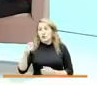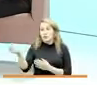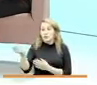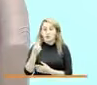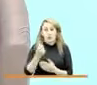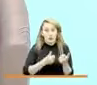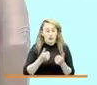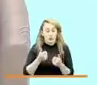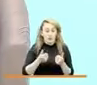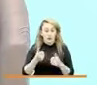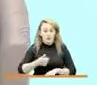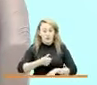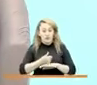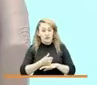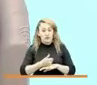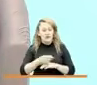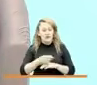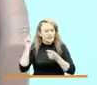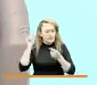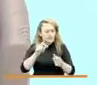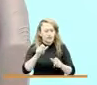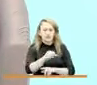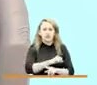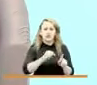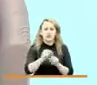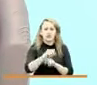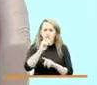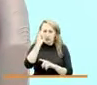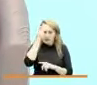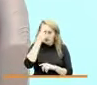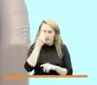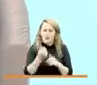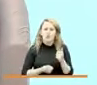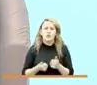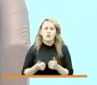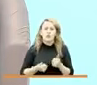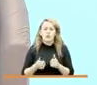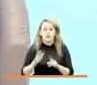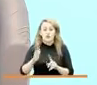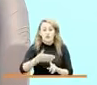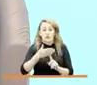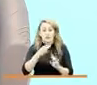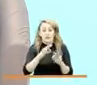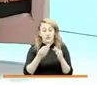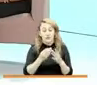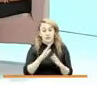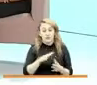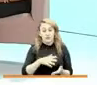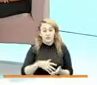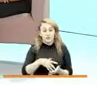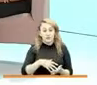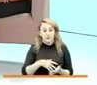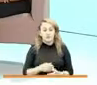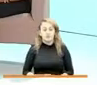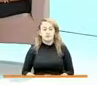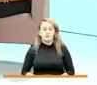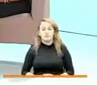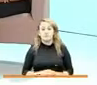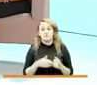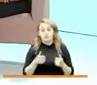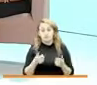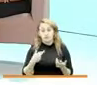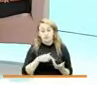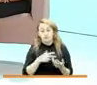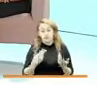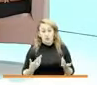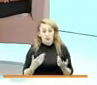¿cuál ha sido la inversión social del gobierno para proteger a las familias más vulnerables? Bueno, tenemos que entonces